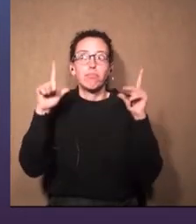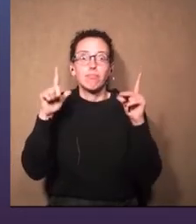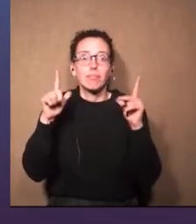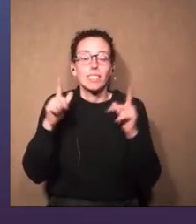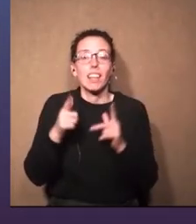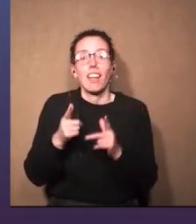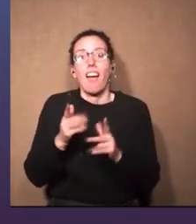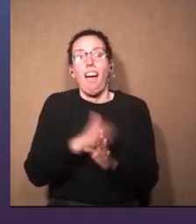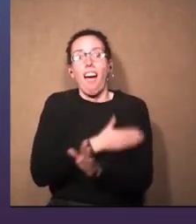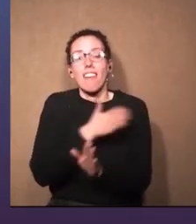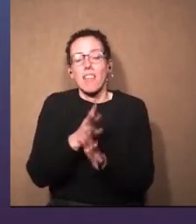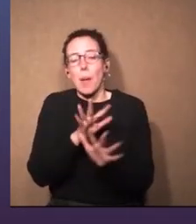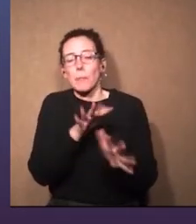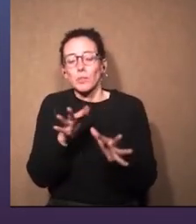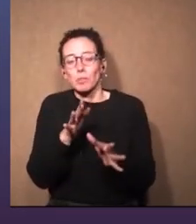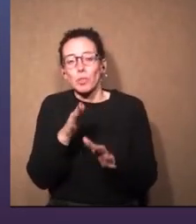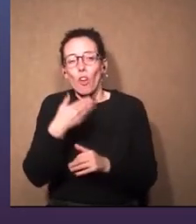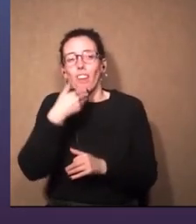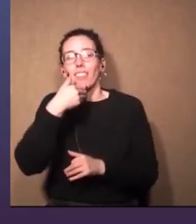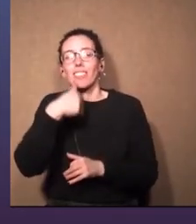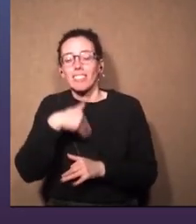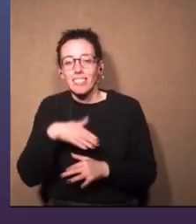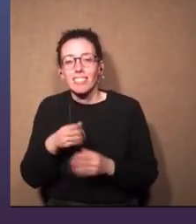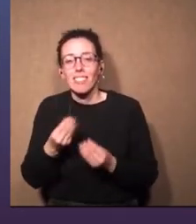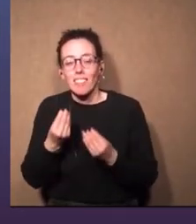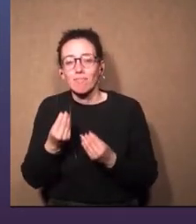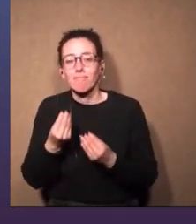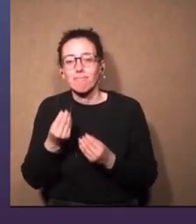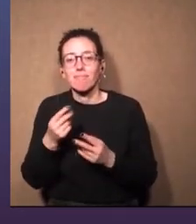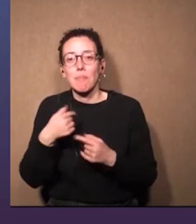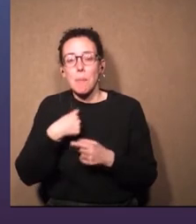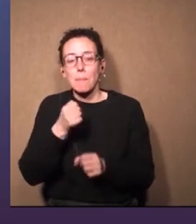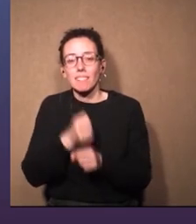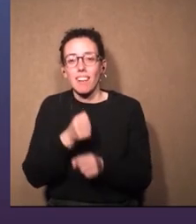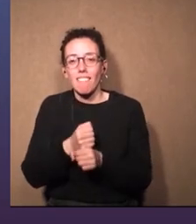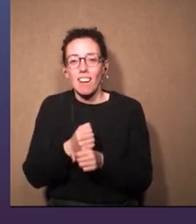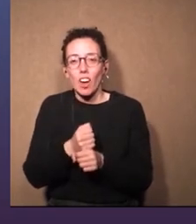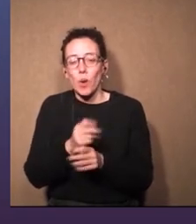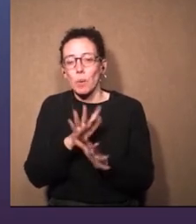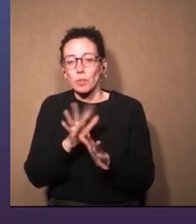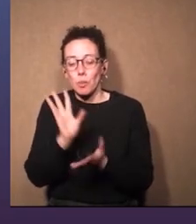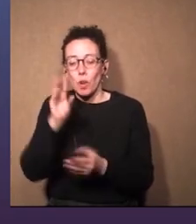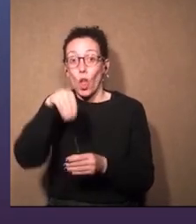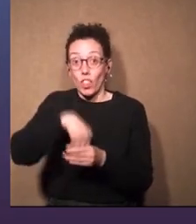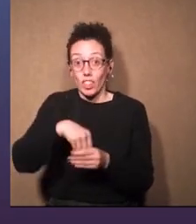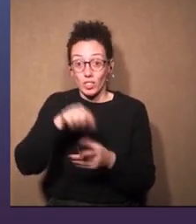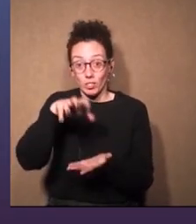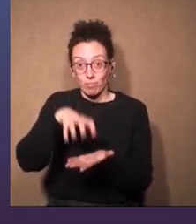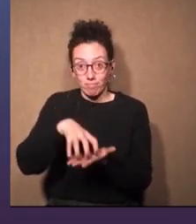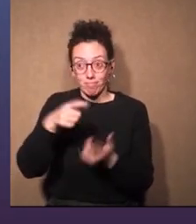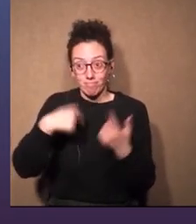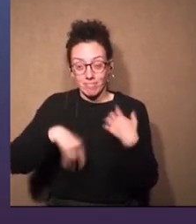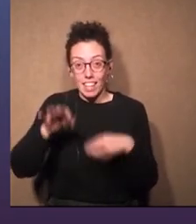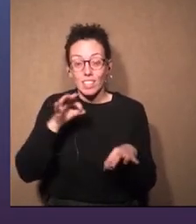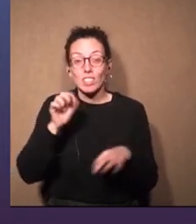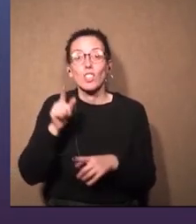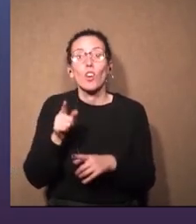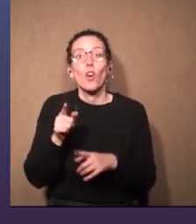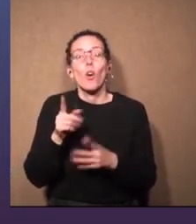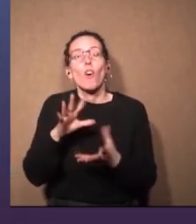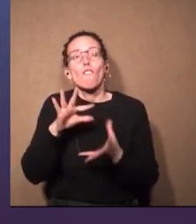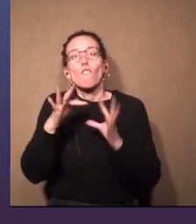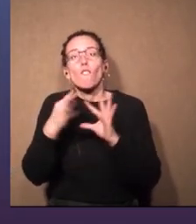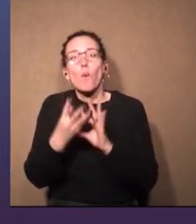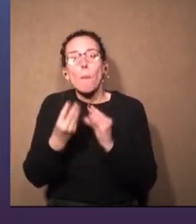hasta que pude más o menos entender de qué se trataba mi trabajo en el auditorio, es como